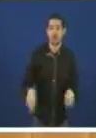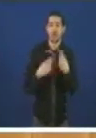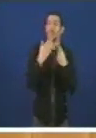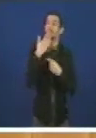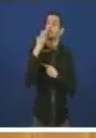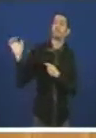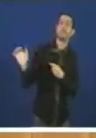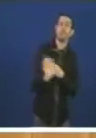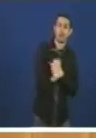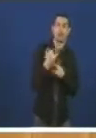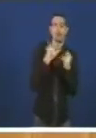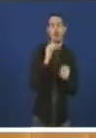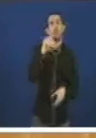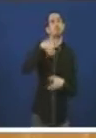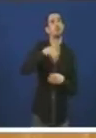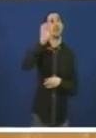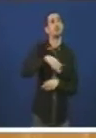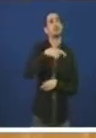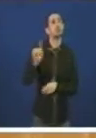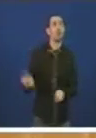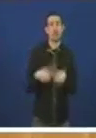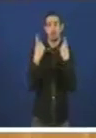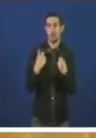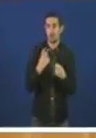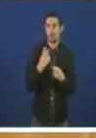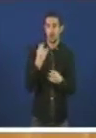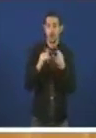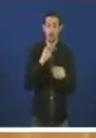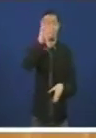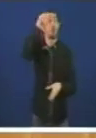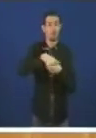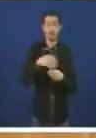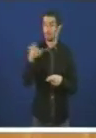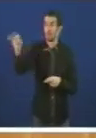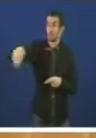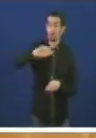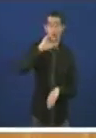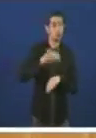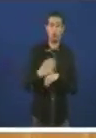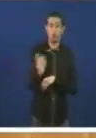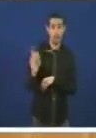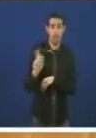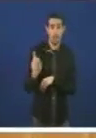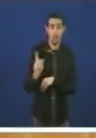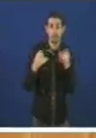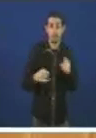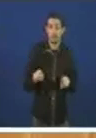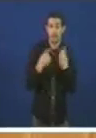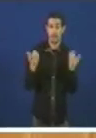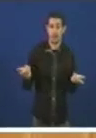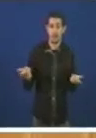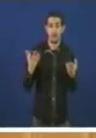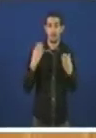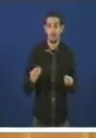amenda Que poderíamos votar Que máis dá? Se non vamos cumprir Se non empezamos cumpri-la Que máis dá Que votemos?